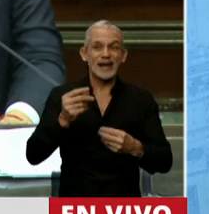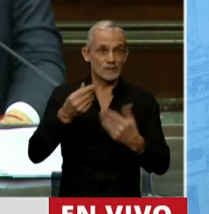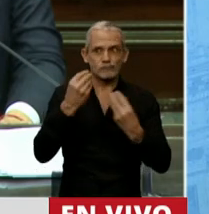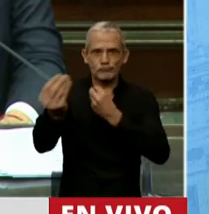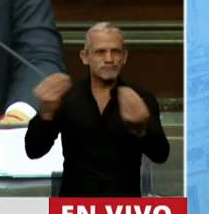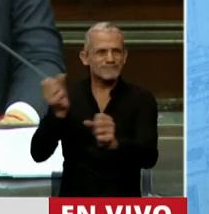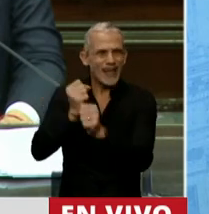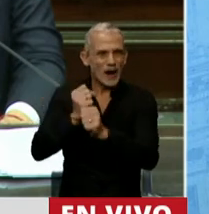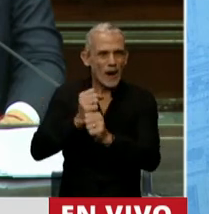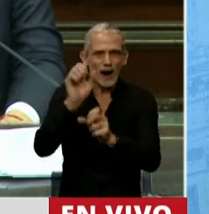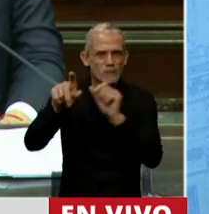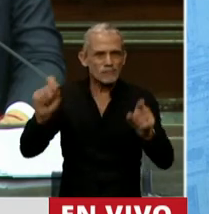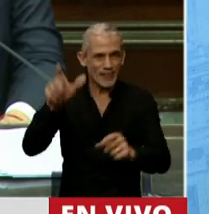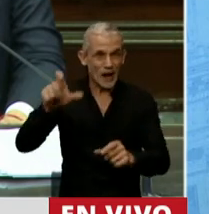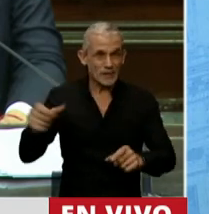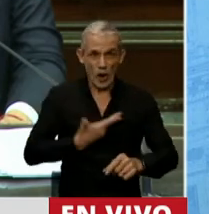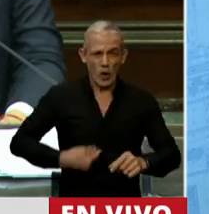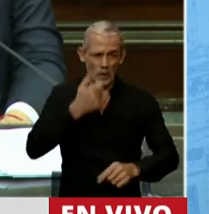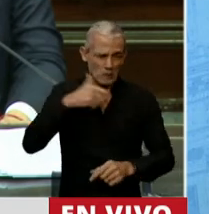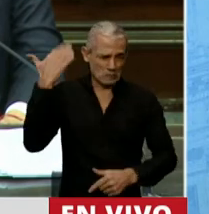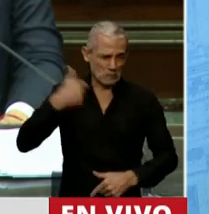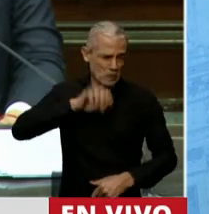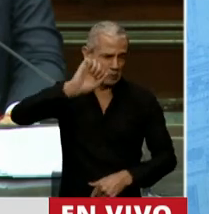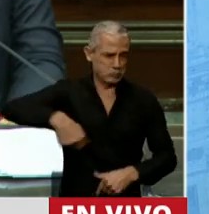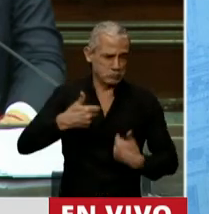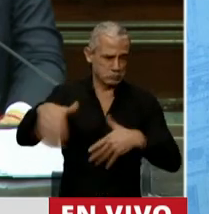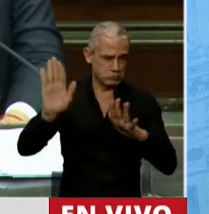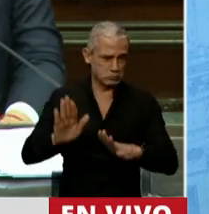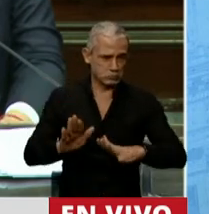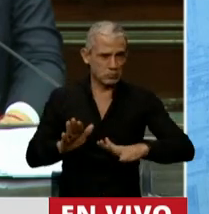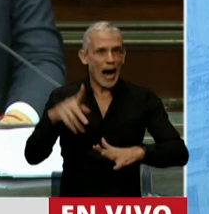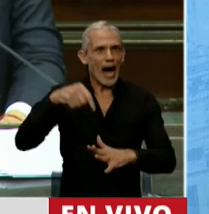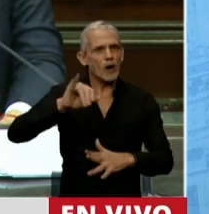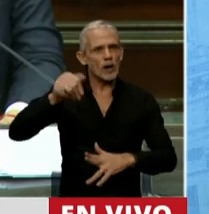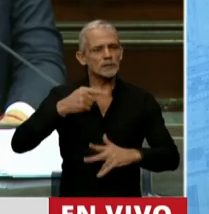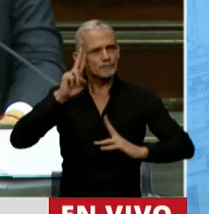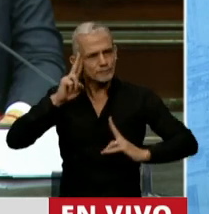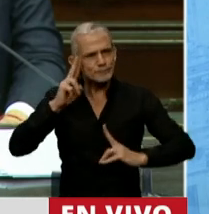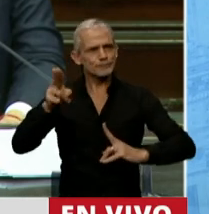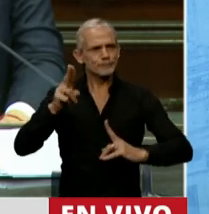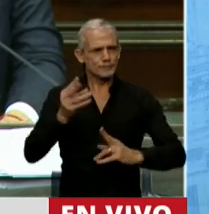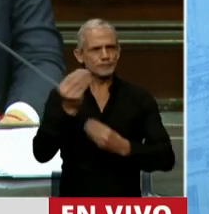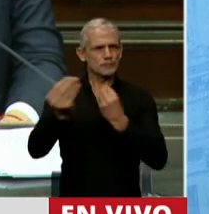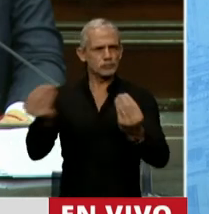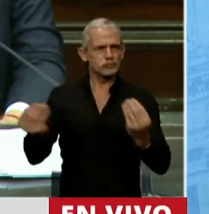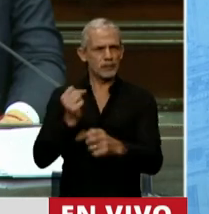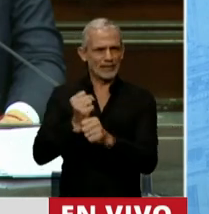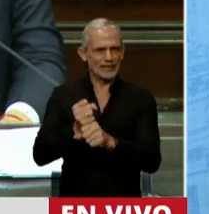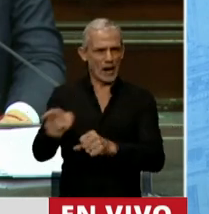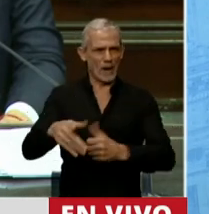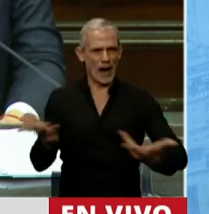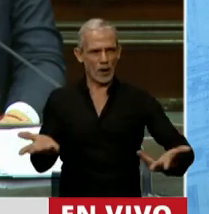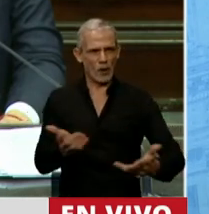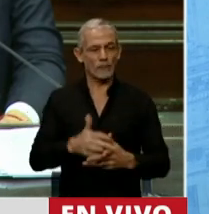trabajo, esa fuente de trabajo que el gobierno anterior no lo ha tenido en cuenta, pero ni corazón. Entonces,